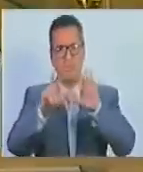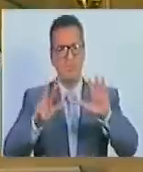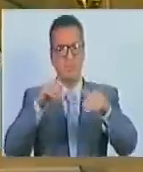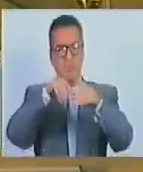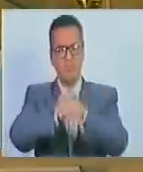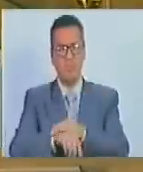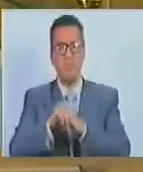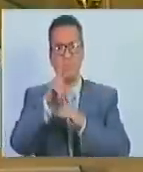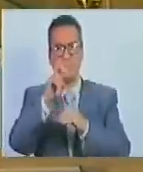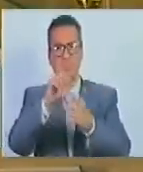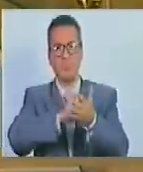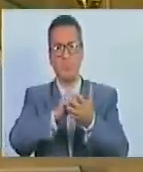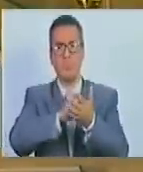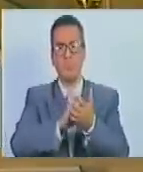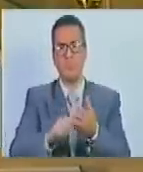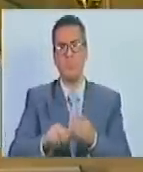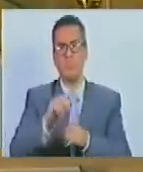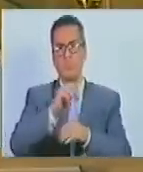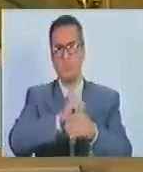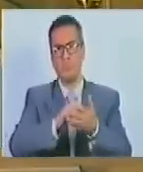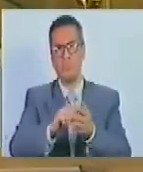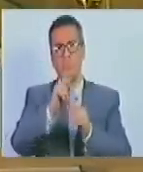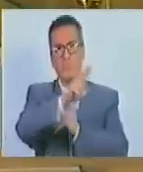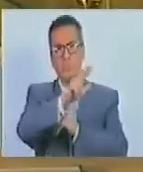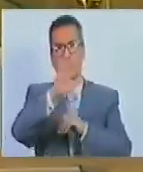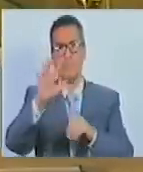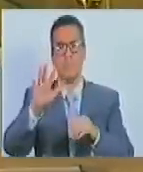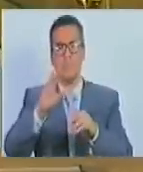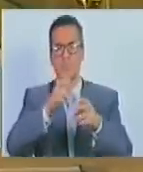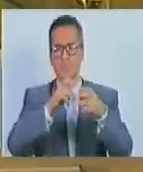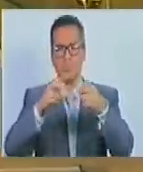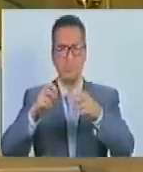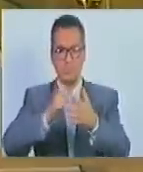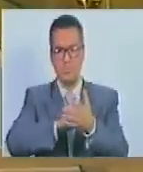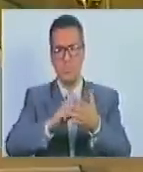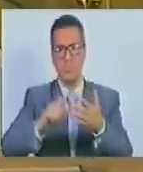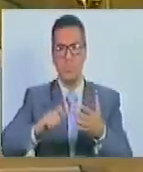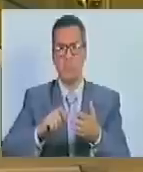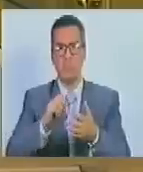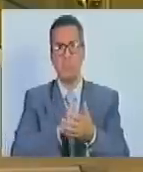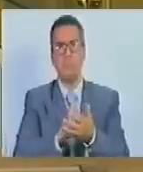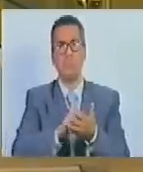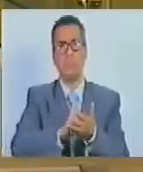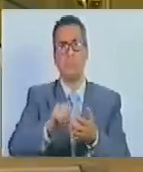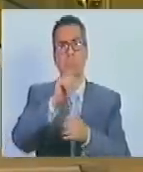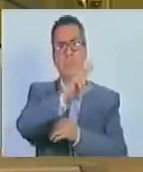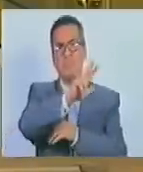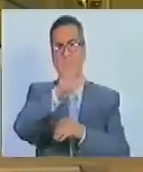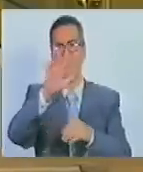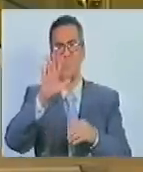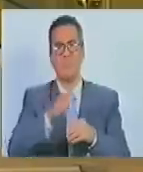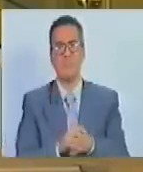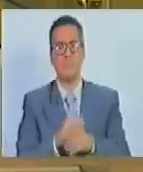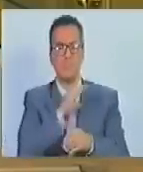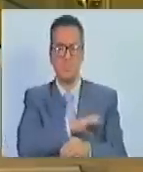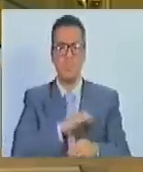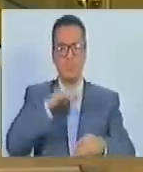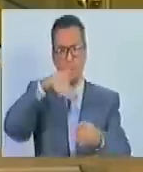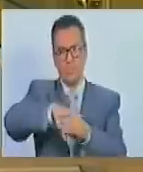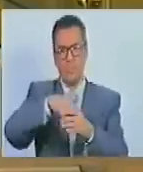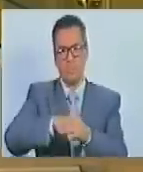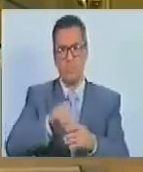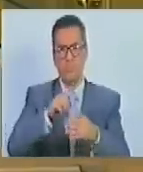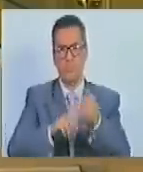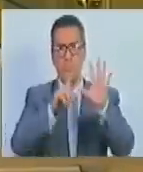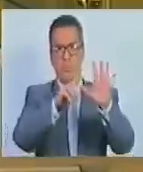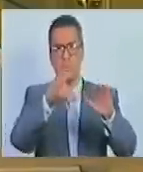Se incorpora un nuevo artículo que pasa a ser el artículo 35, quedando redactado de la siguiente manera. Artículo 35. La Comisión Electoral, con